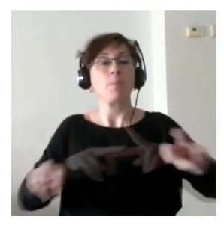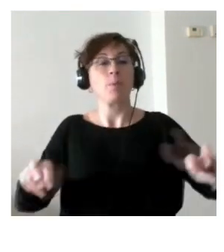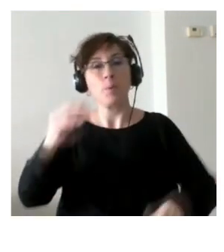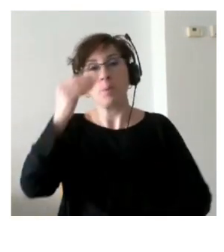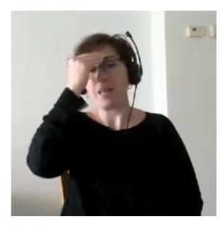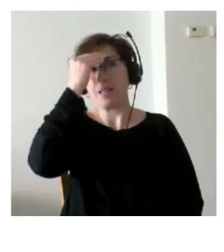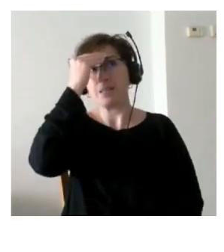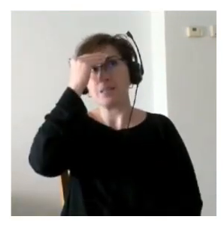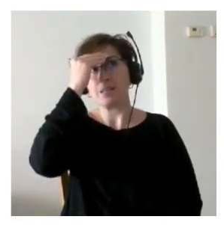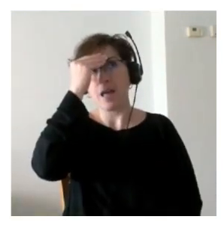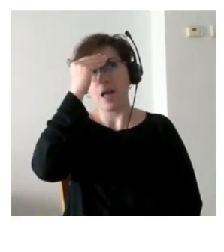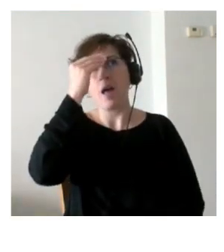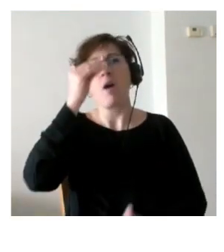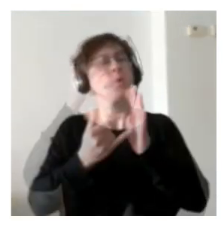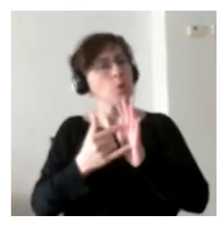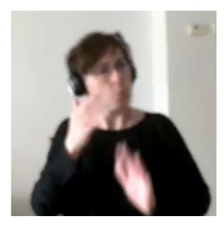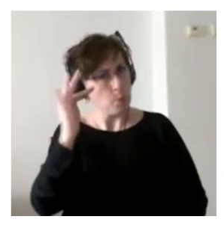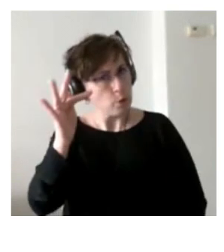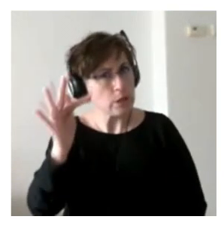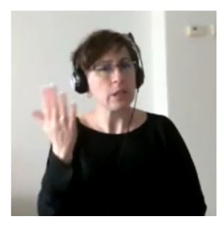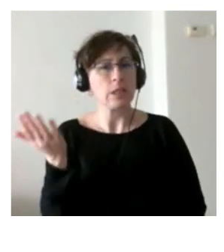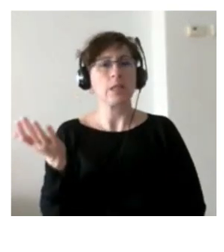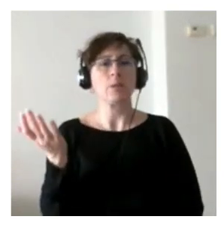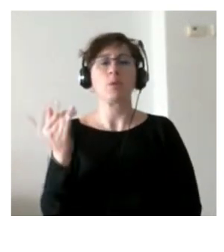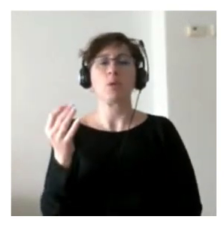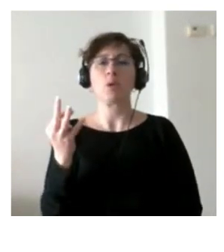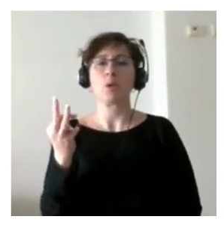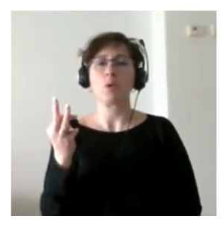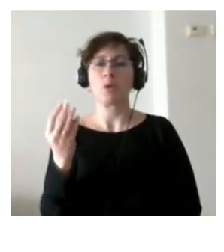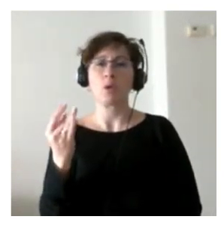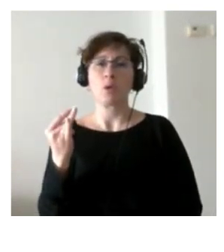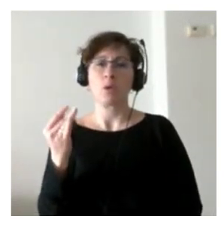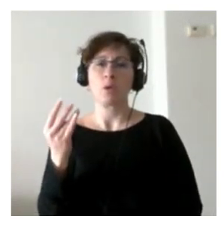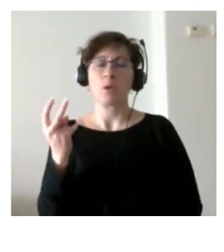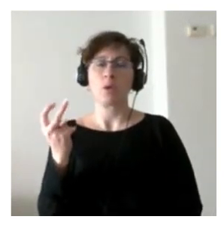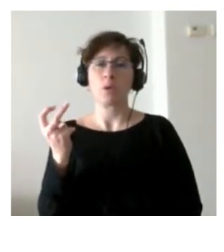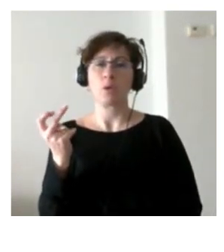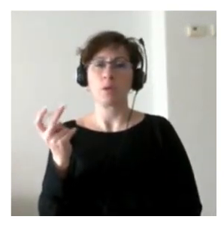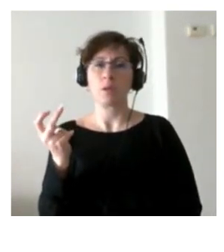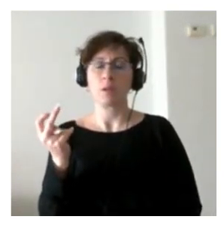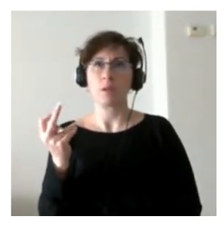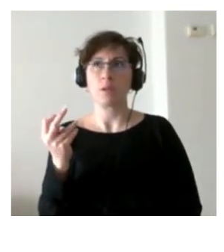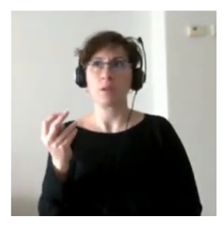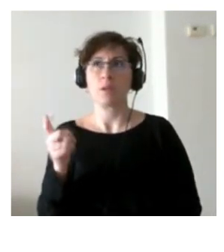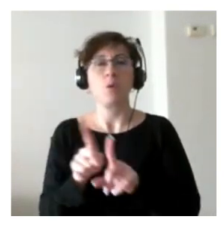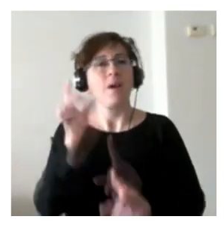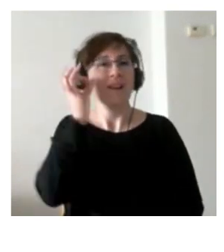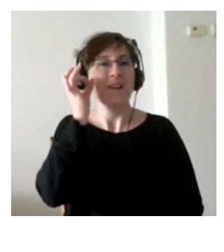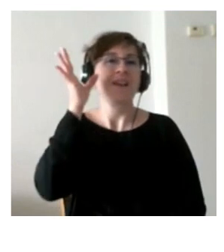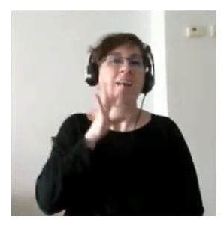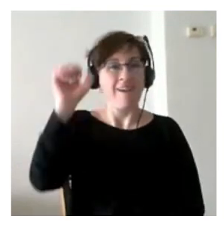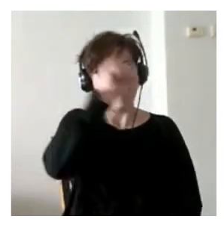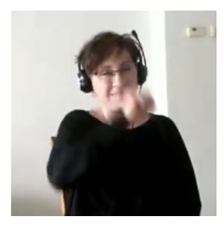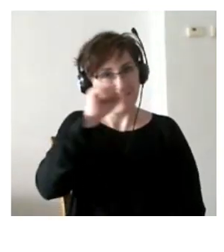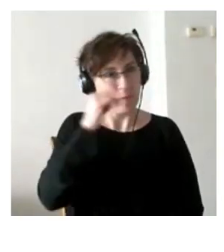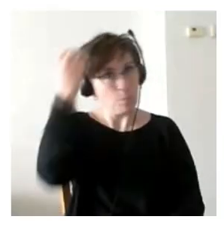un proyecto muy positivo ¿no? muy desde quizá desde desde el idealismo pero al final lo que se